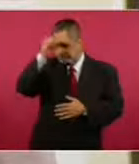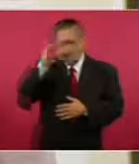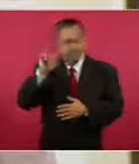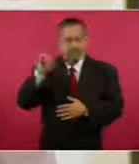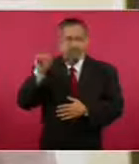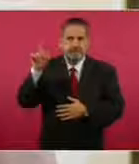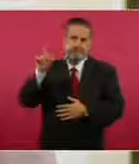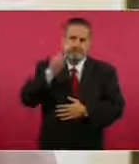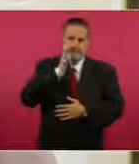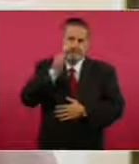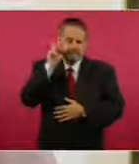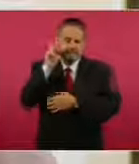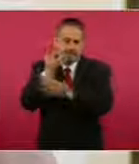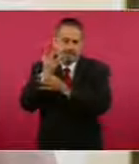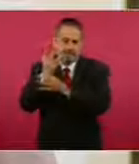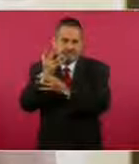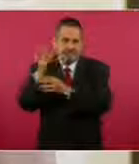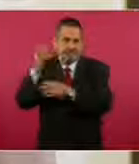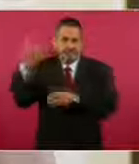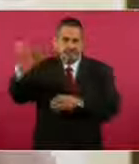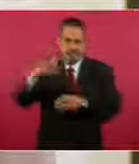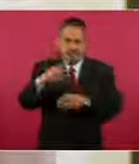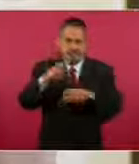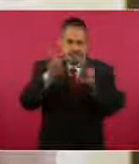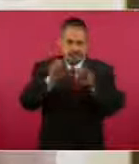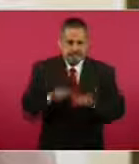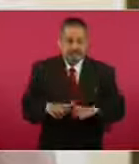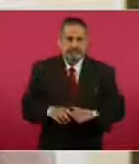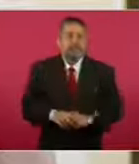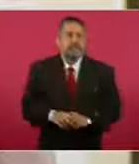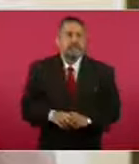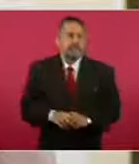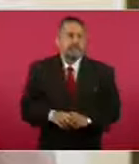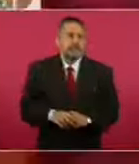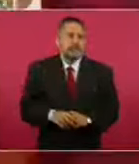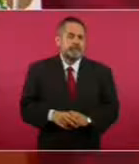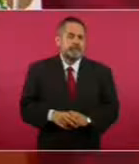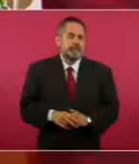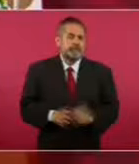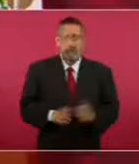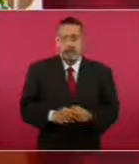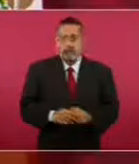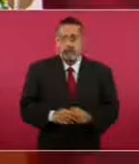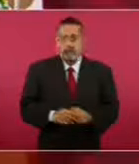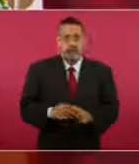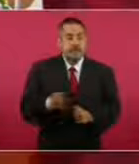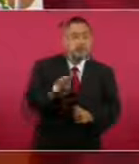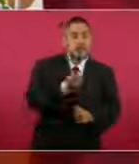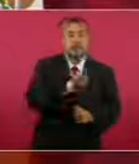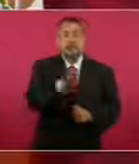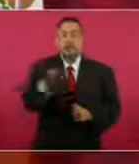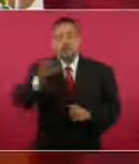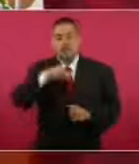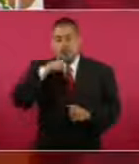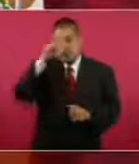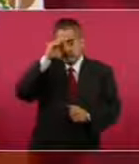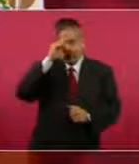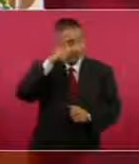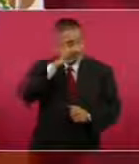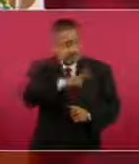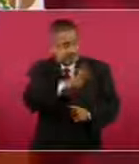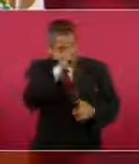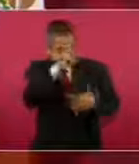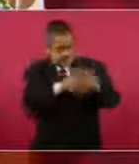porque hay todavía quienes piensan que la violencia hay que enfrentarla